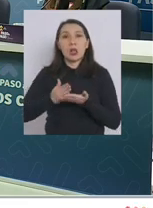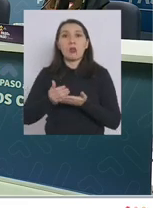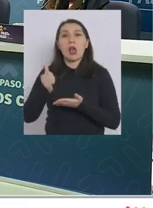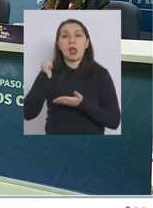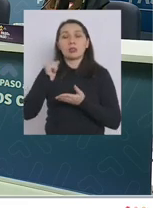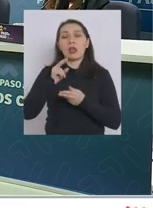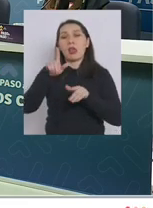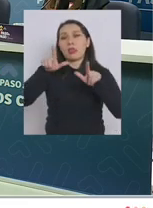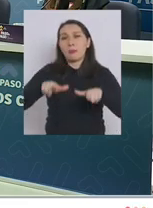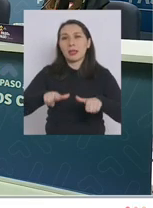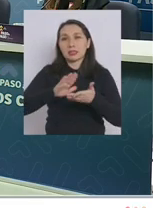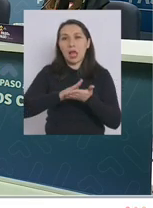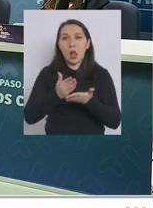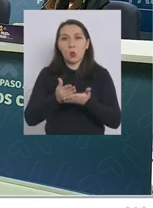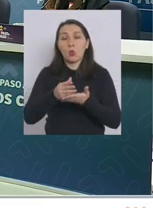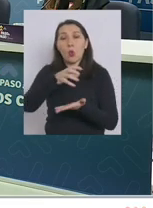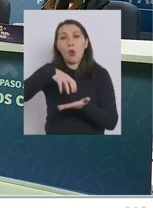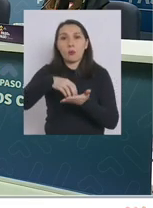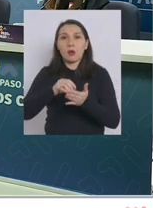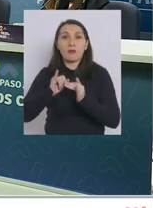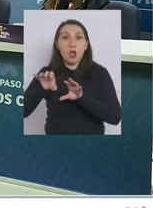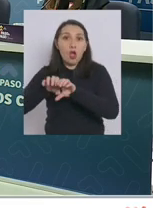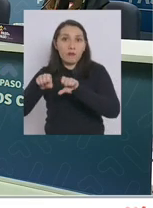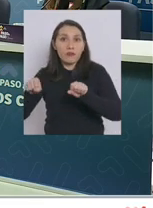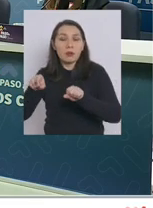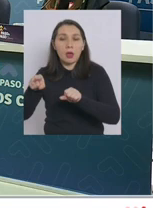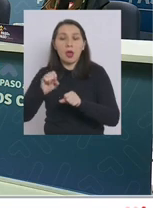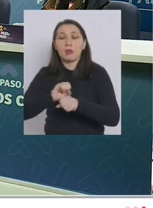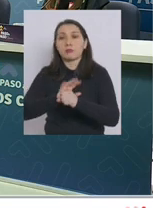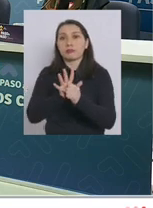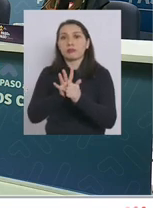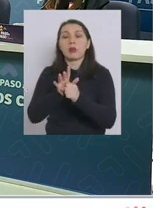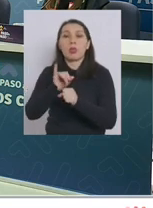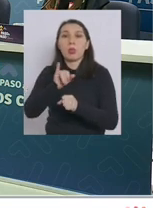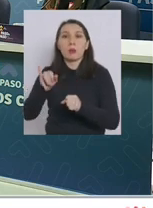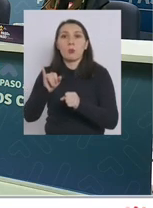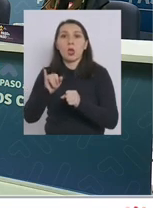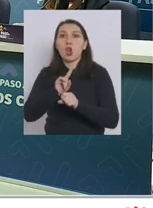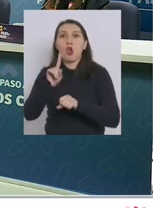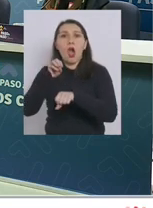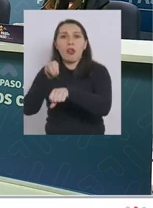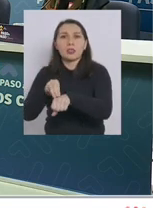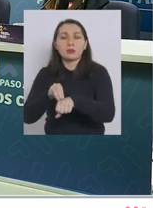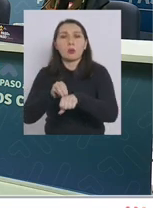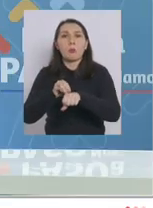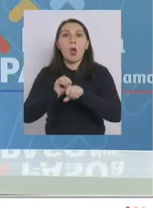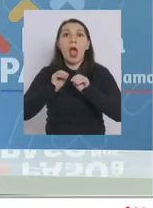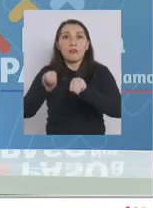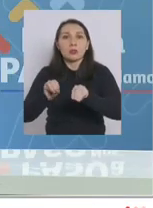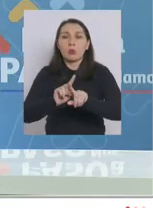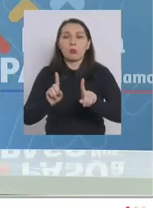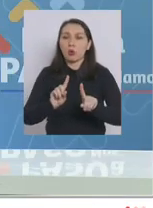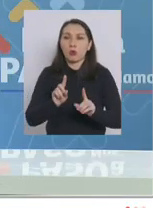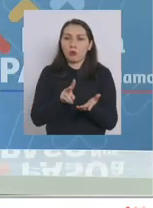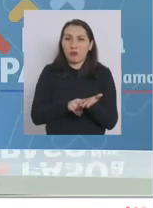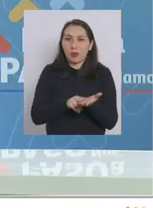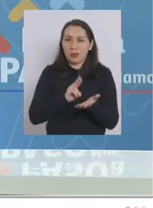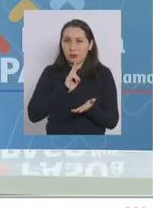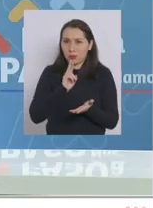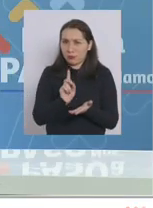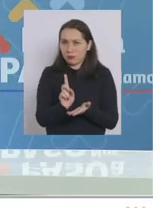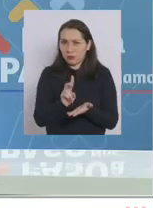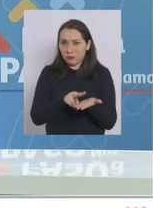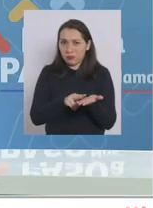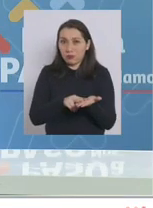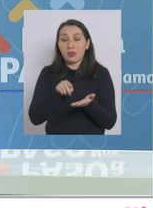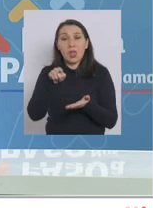departamentos de salud comunal la confirmación del caso de la variante delta y luego se habría bajado esta alerta? No, eso no es cierto en ningún